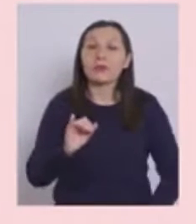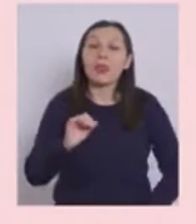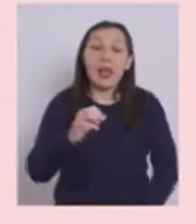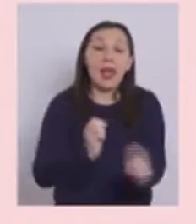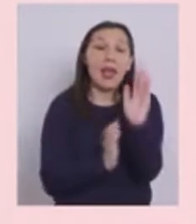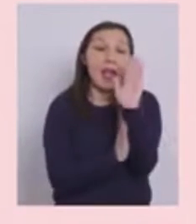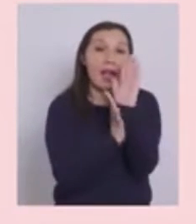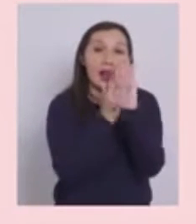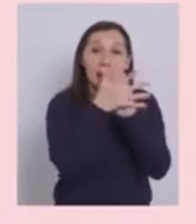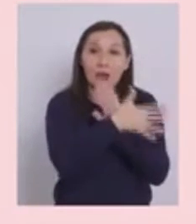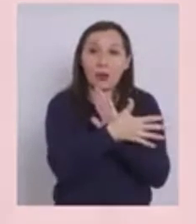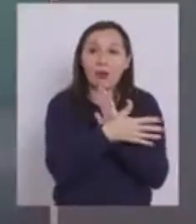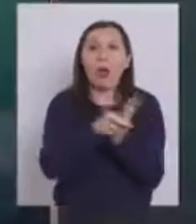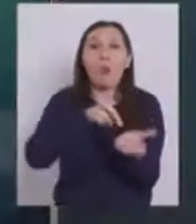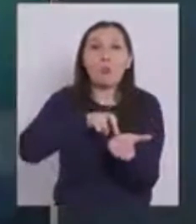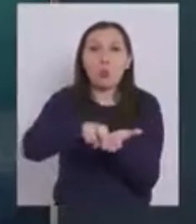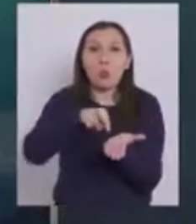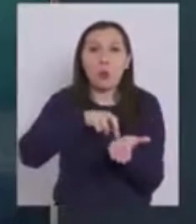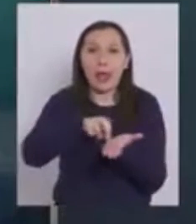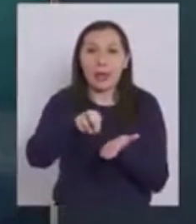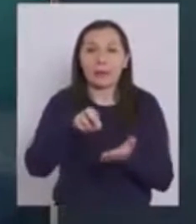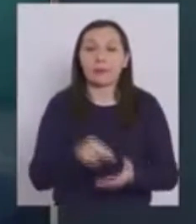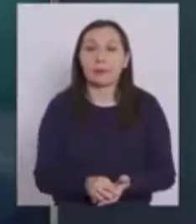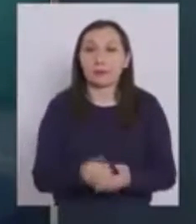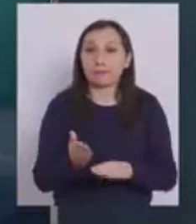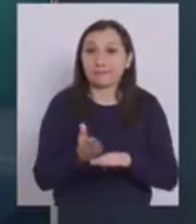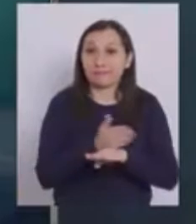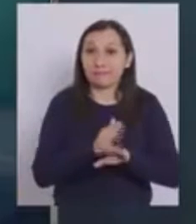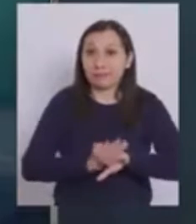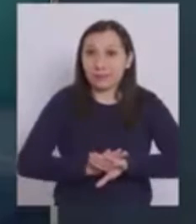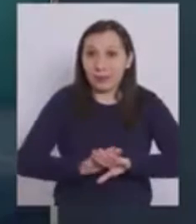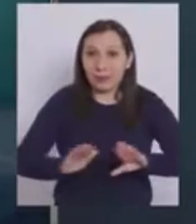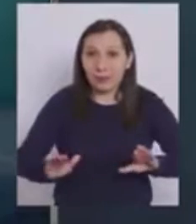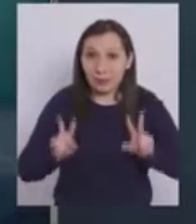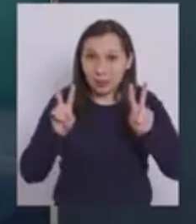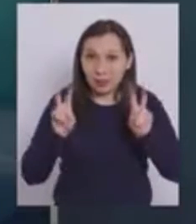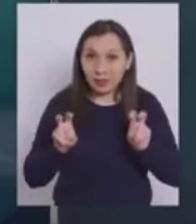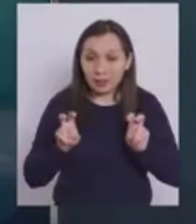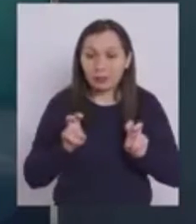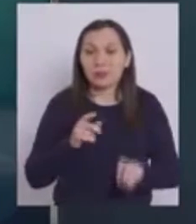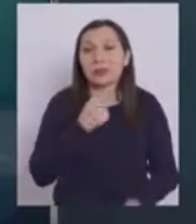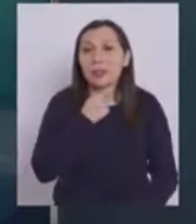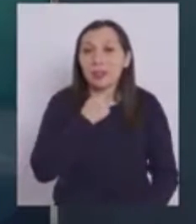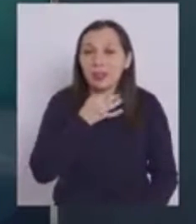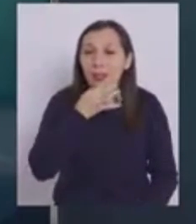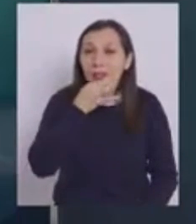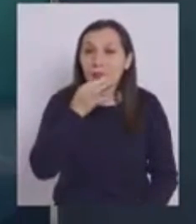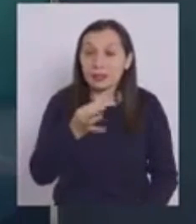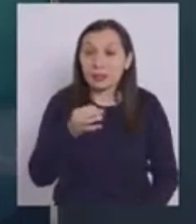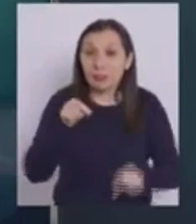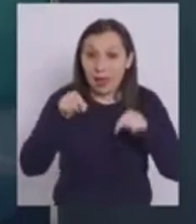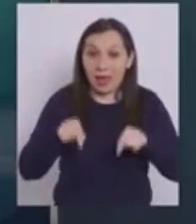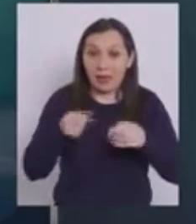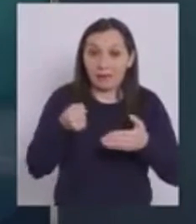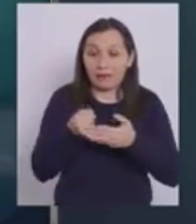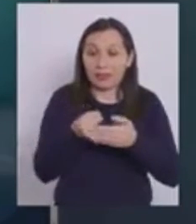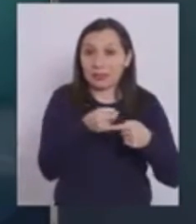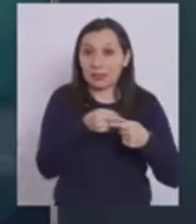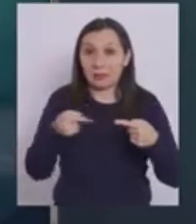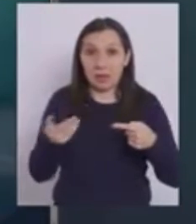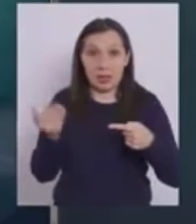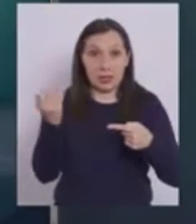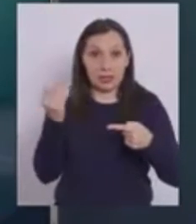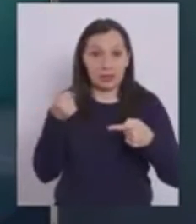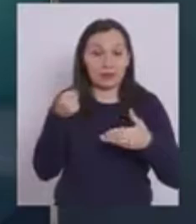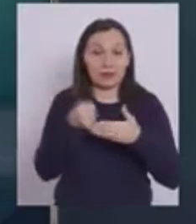región de la Araucanía, Purén Y antes de terminar Quiero decirles, este fin de semana